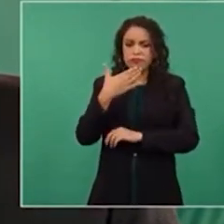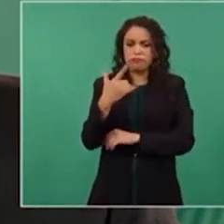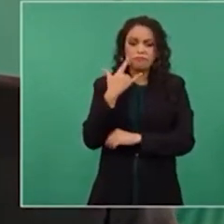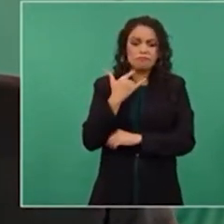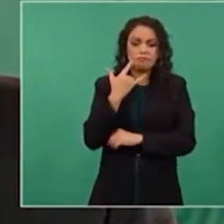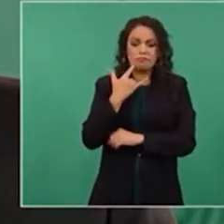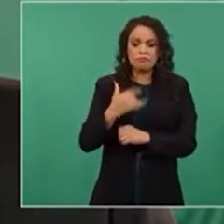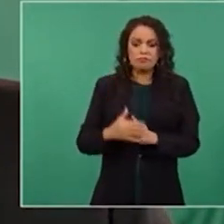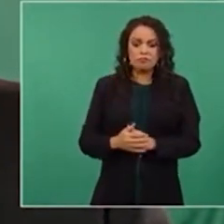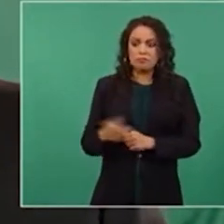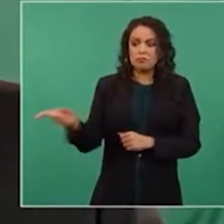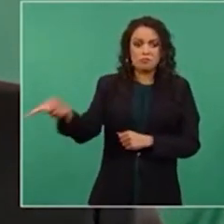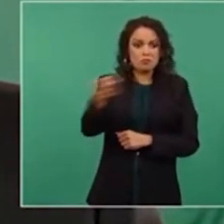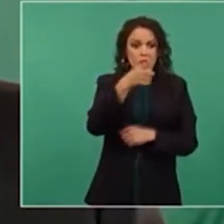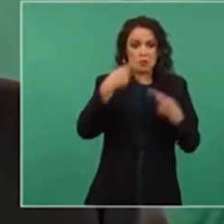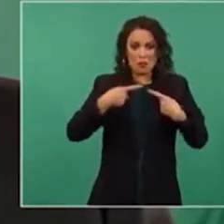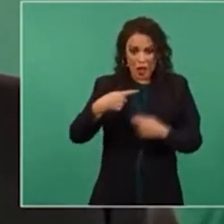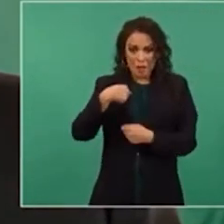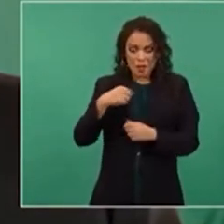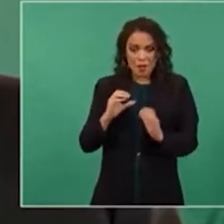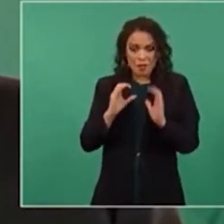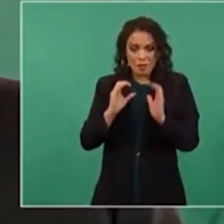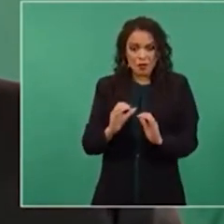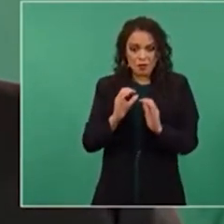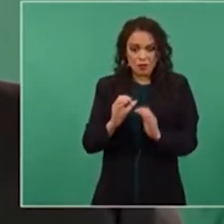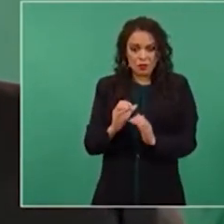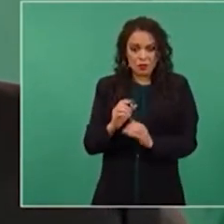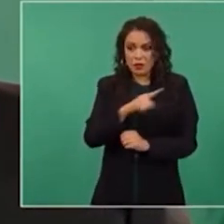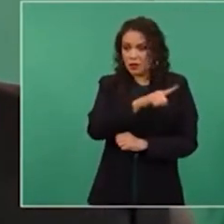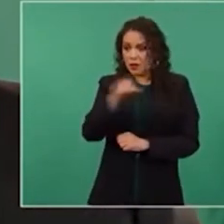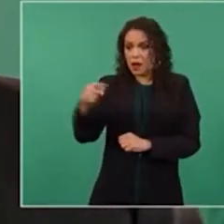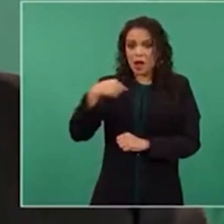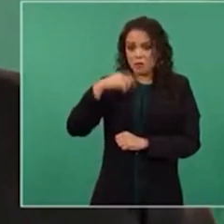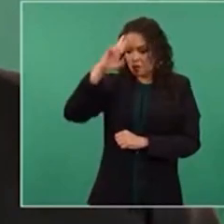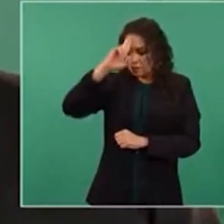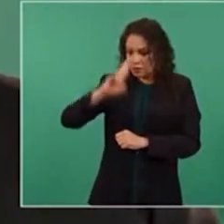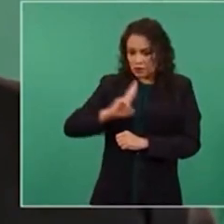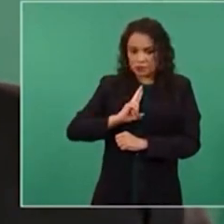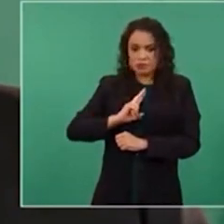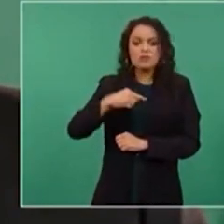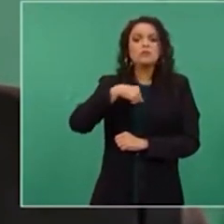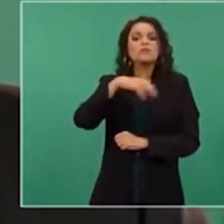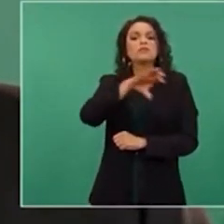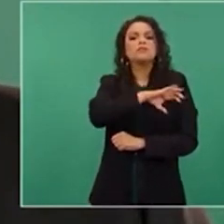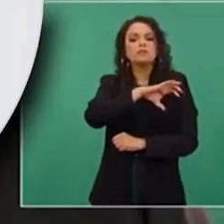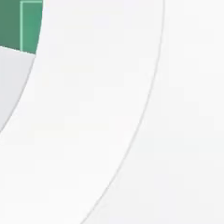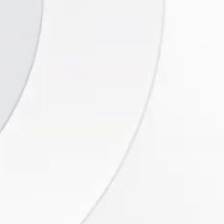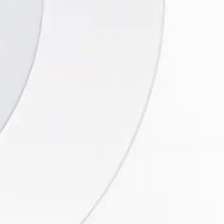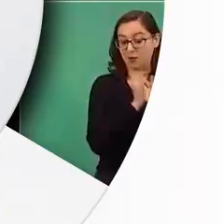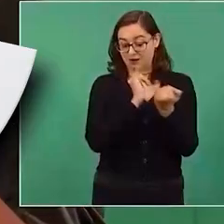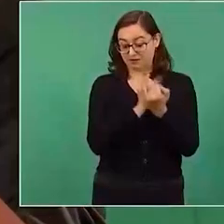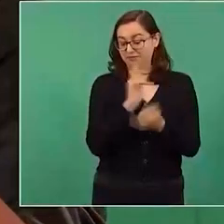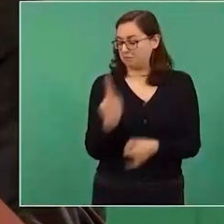me cuida, me respeta, me quiere como yo los quiero a ellos.